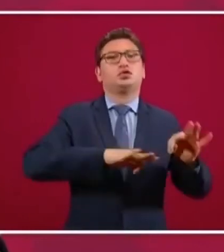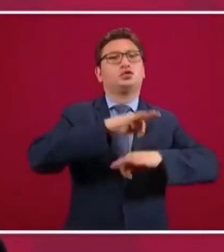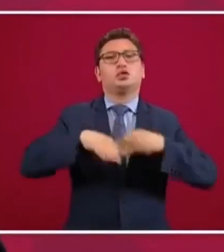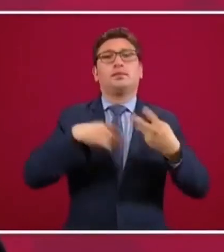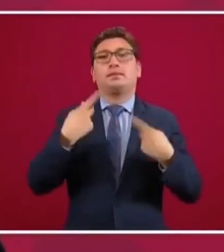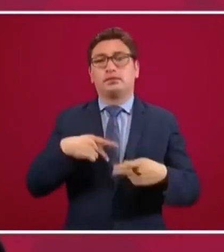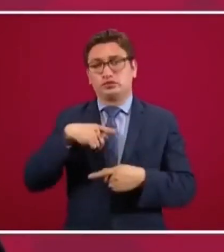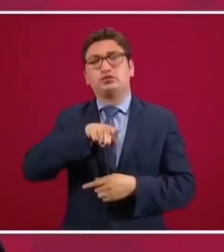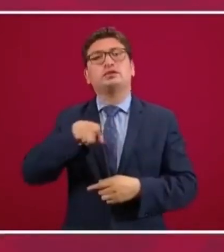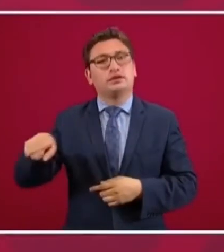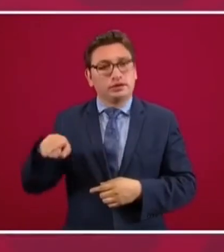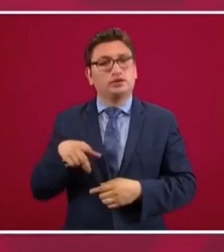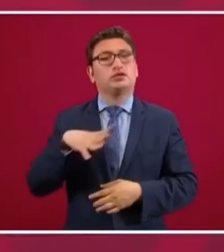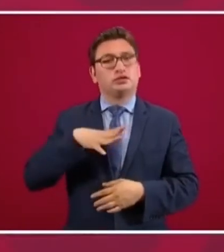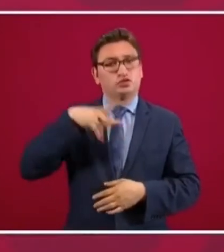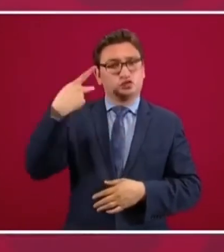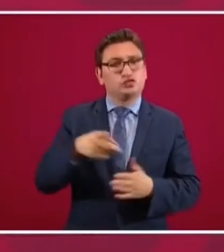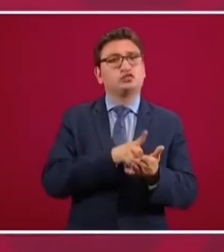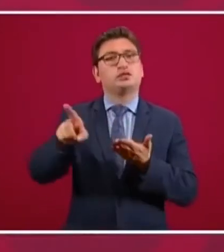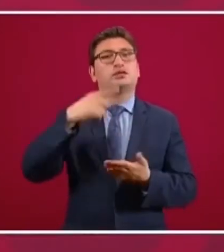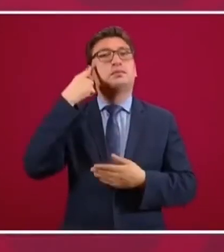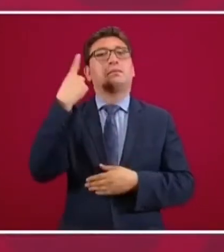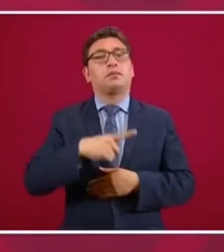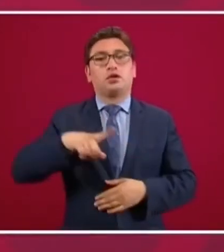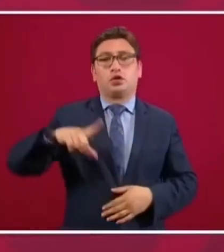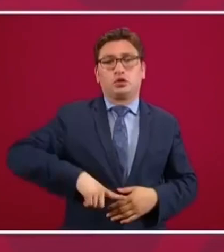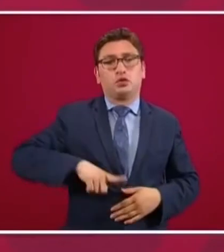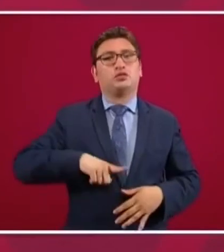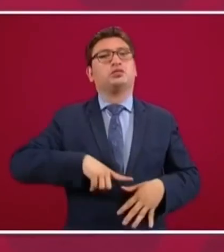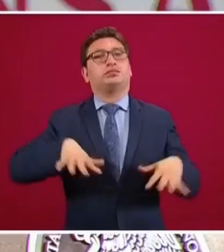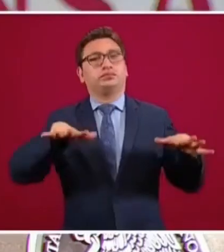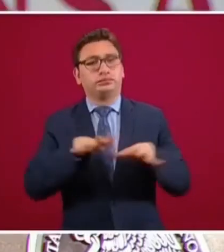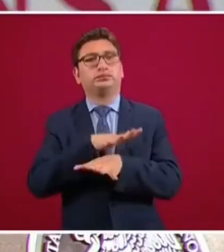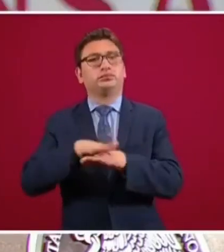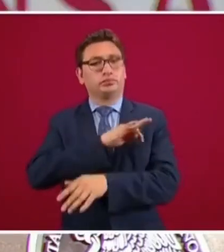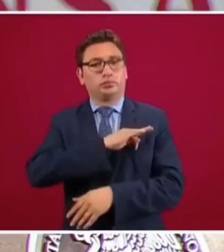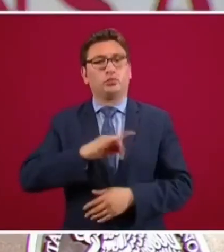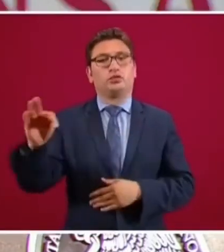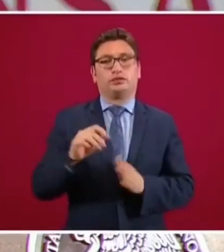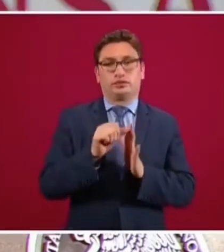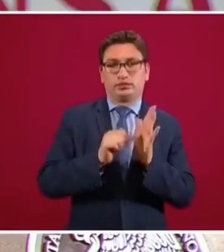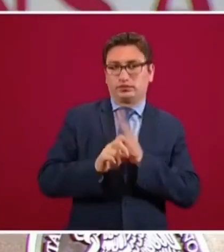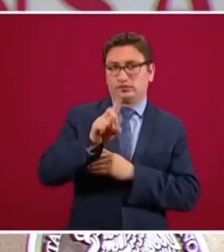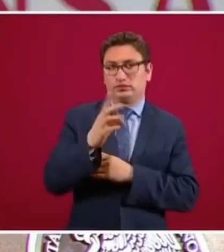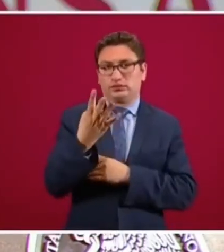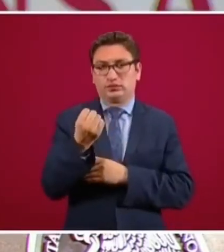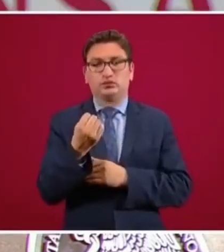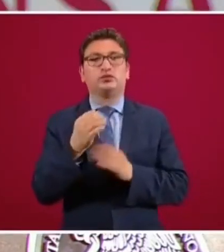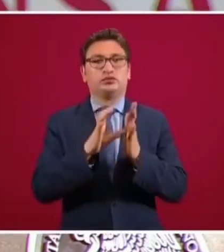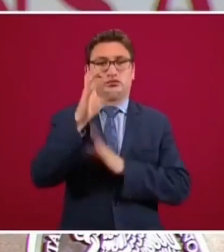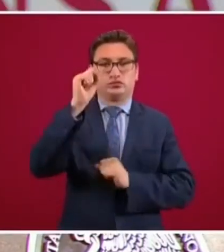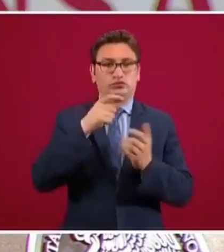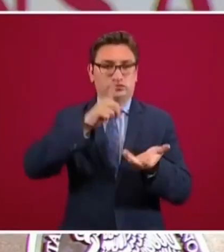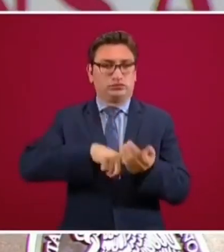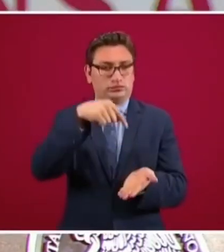el derecho a cambiar la forma de su gobierno. Artículo 39 de la Constitución.